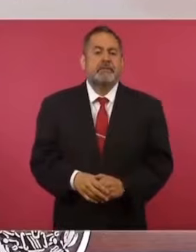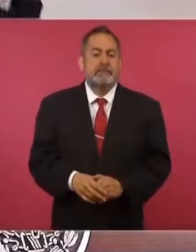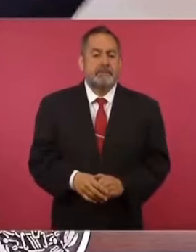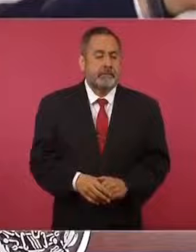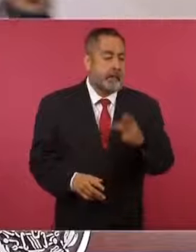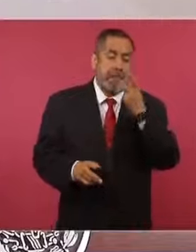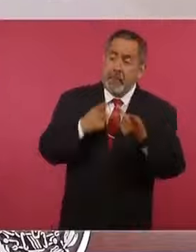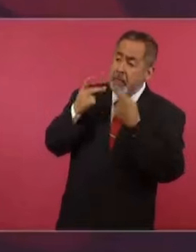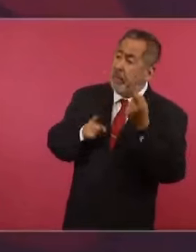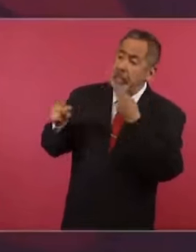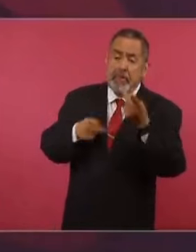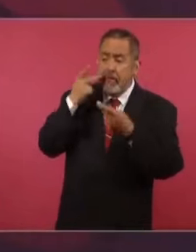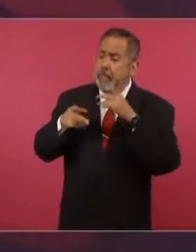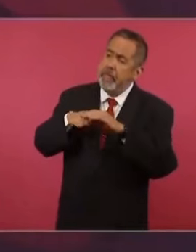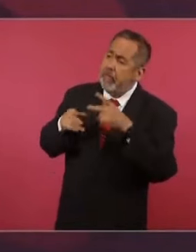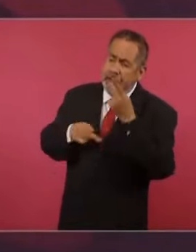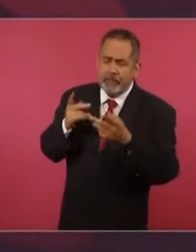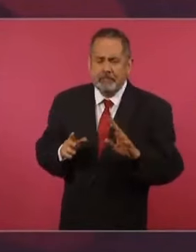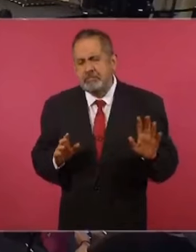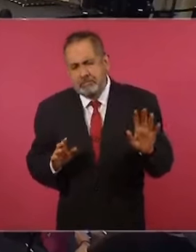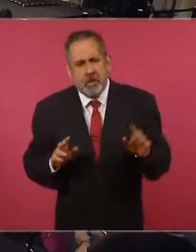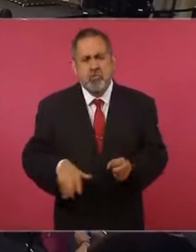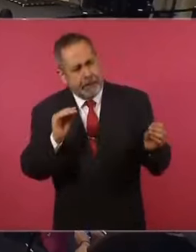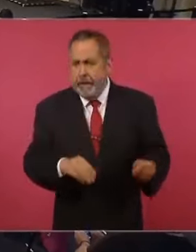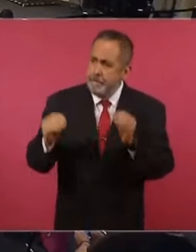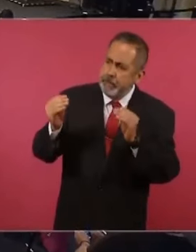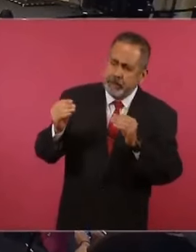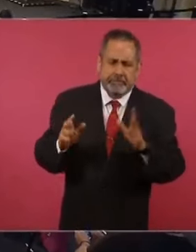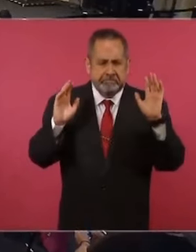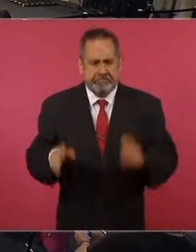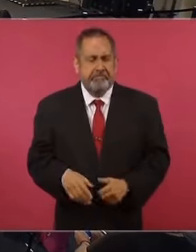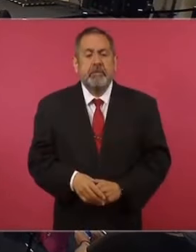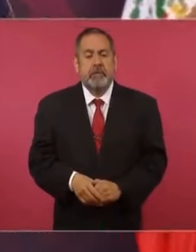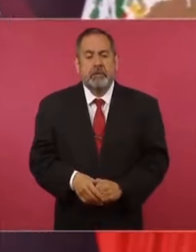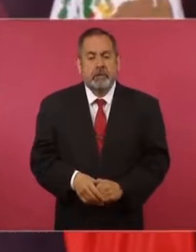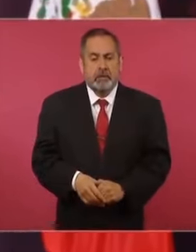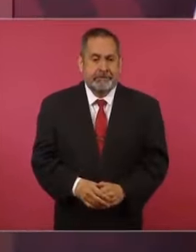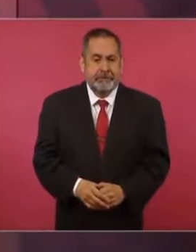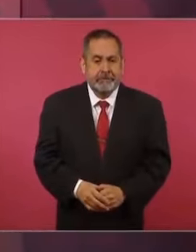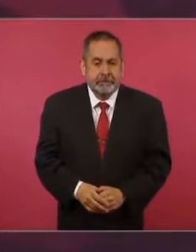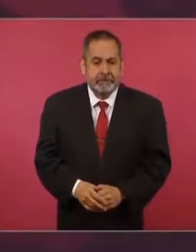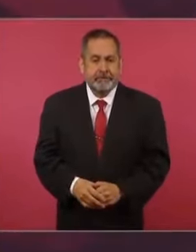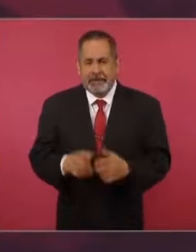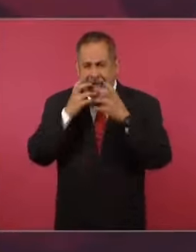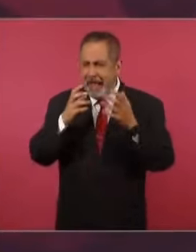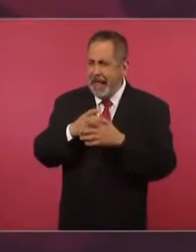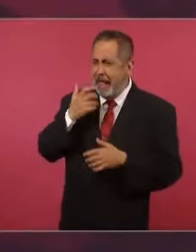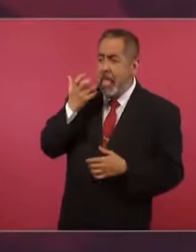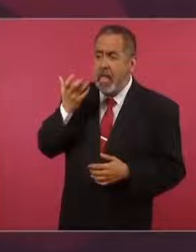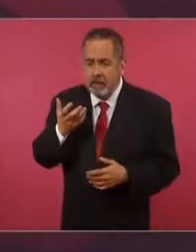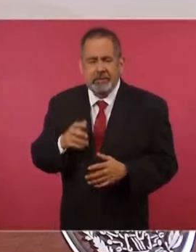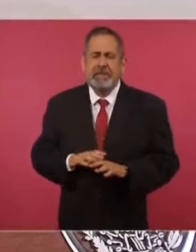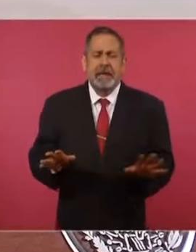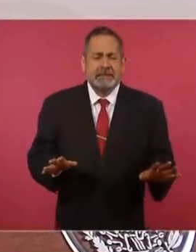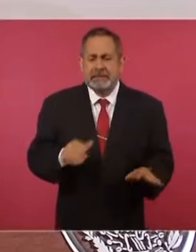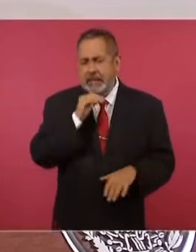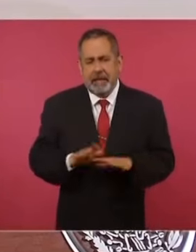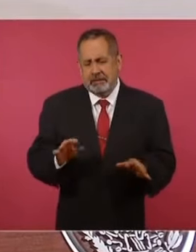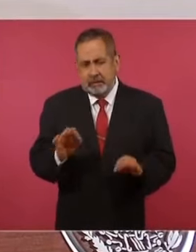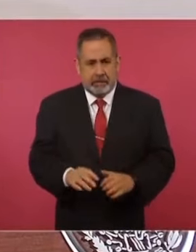Nada más debate de que eso es normal. Y gritos, y sombrerazos, pero no pasa de ahí.